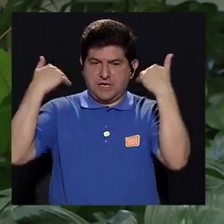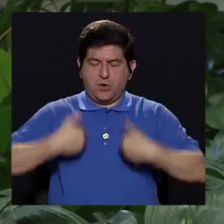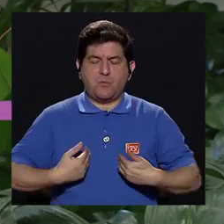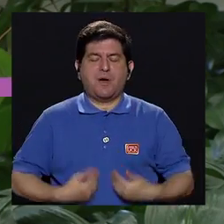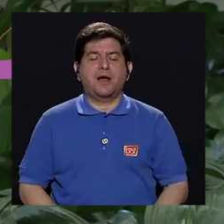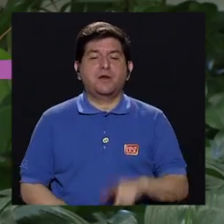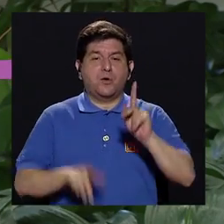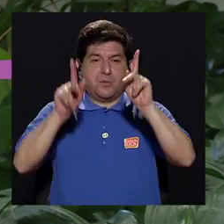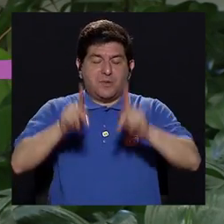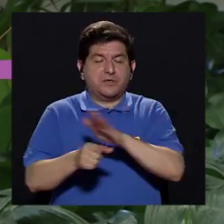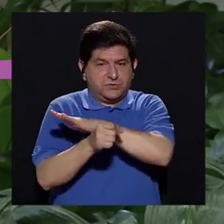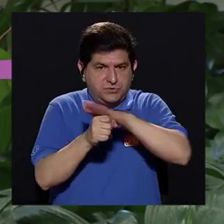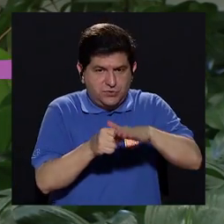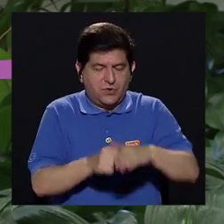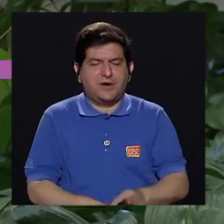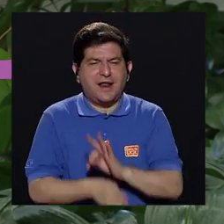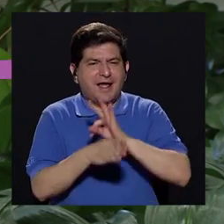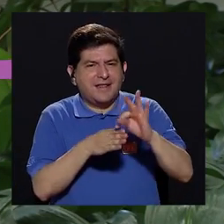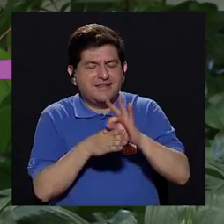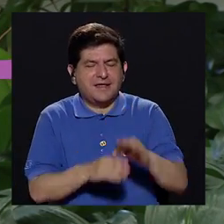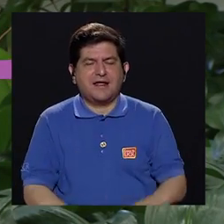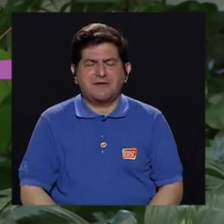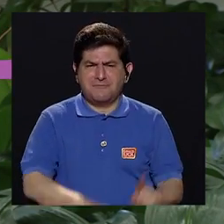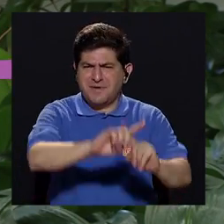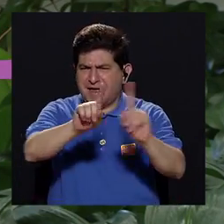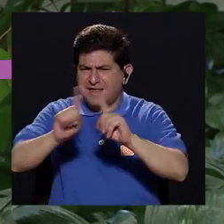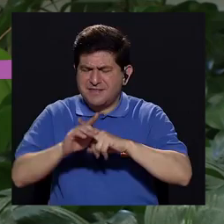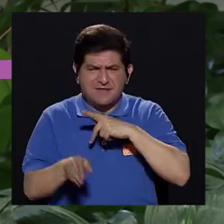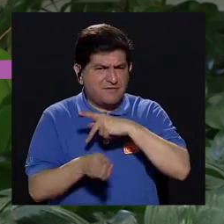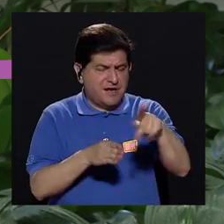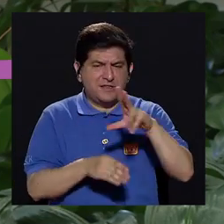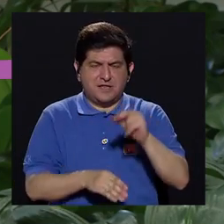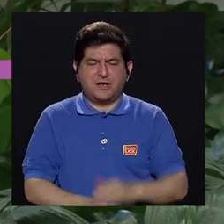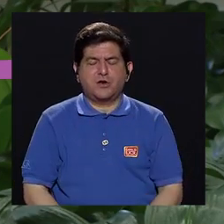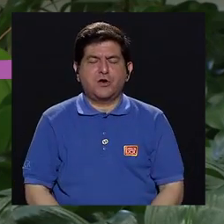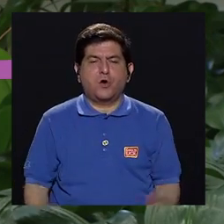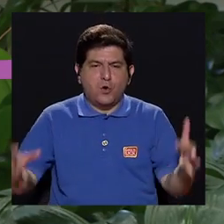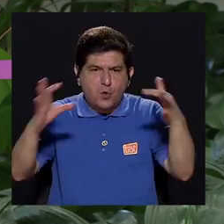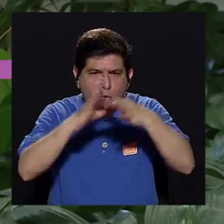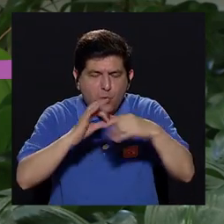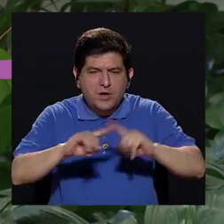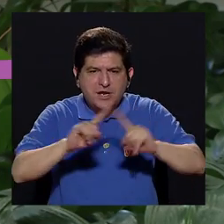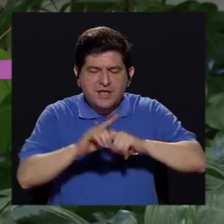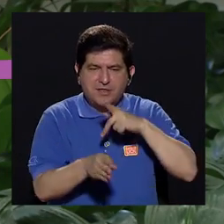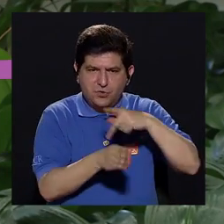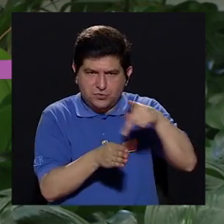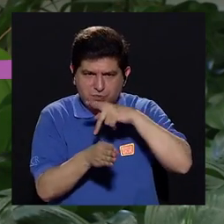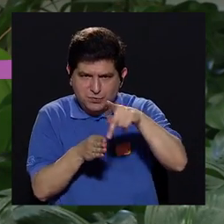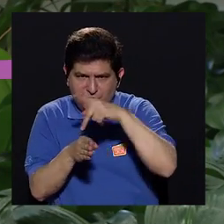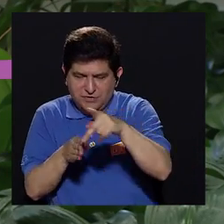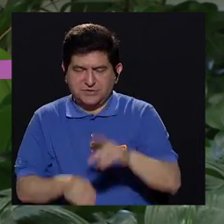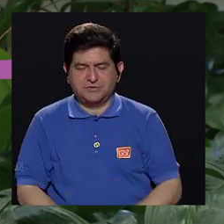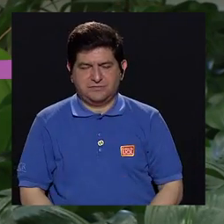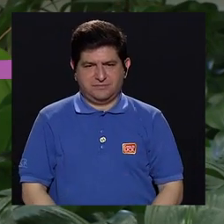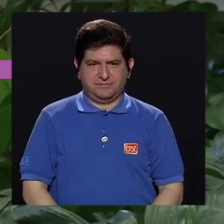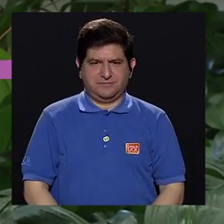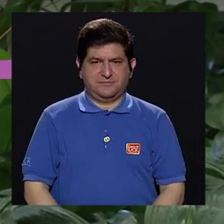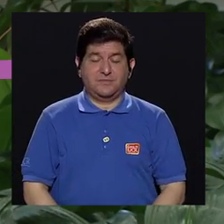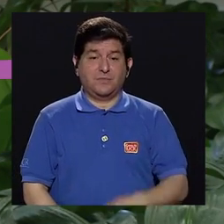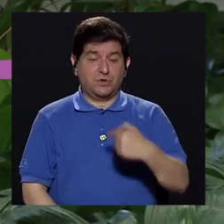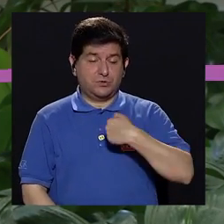Entonces la terapia debe ser no multiprofesional sino interdisciplinaria. ¿Qué quiere decir eso? Si